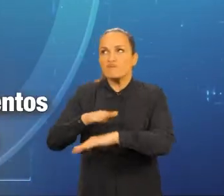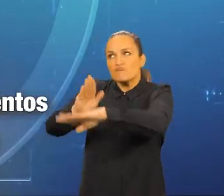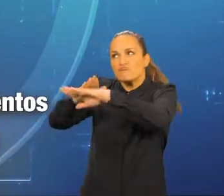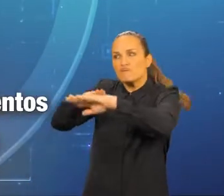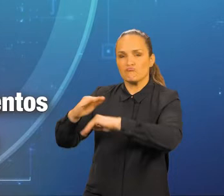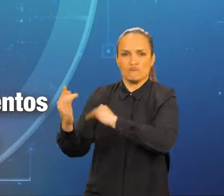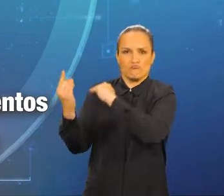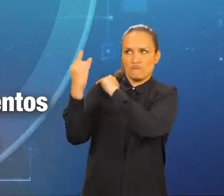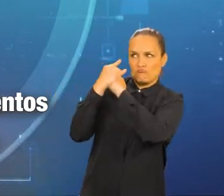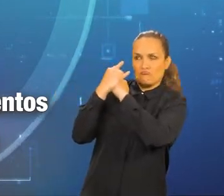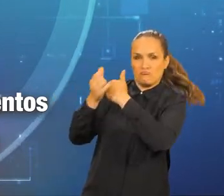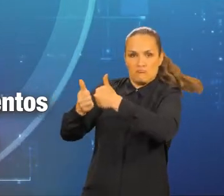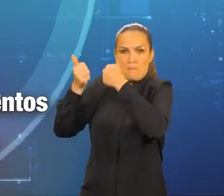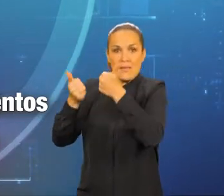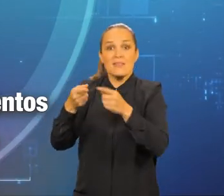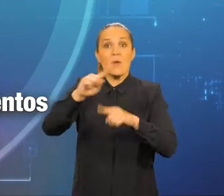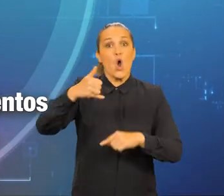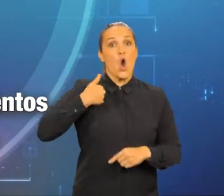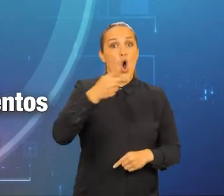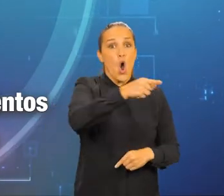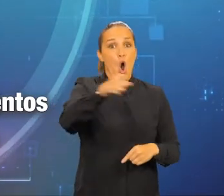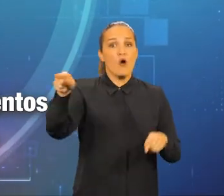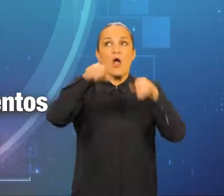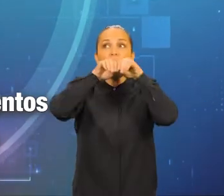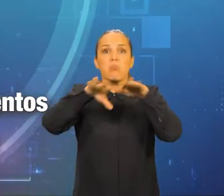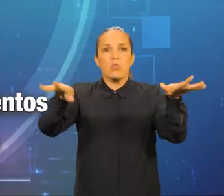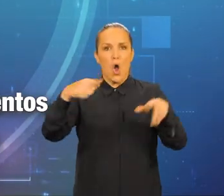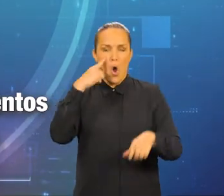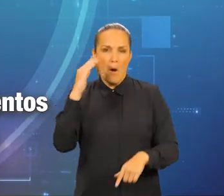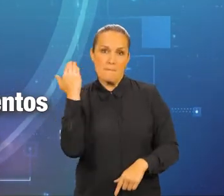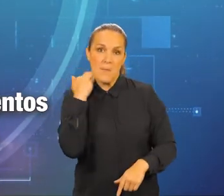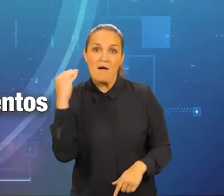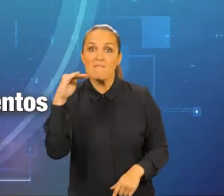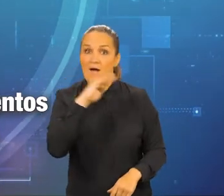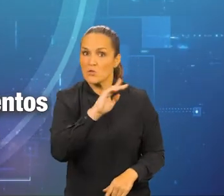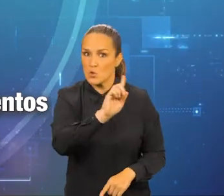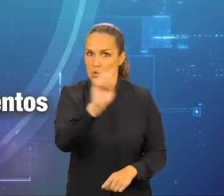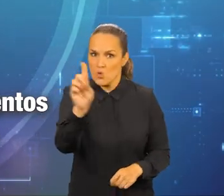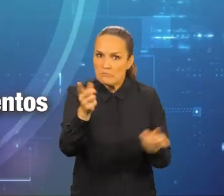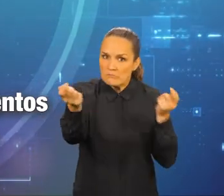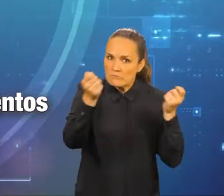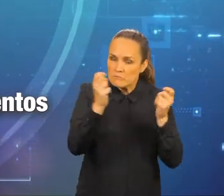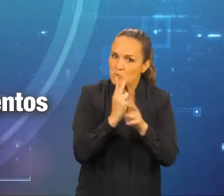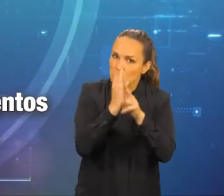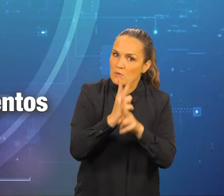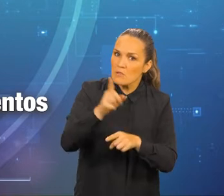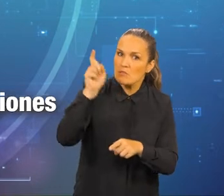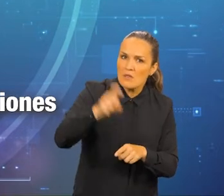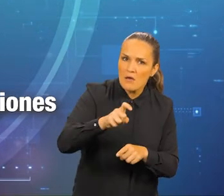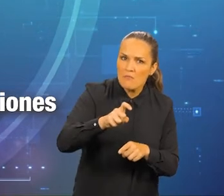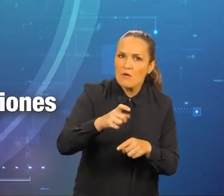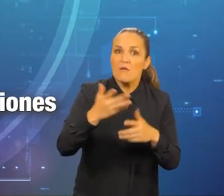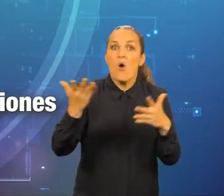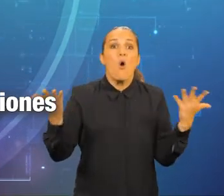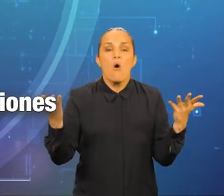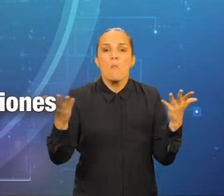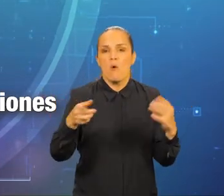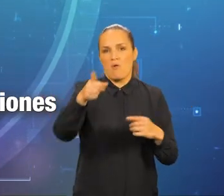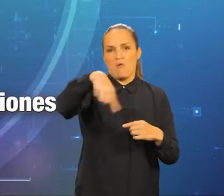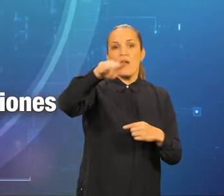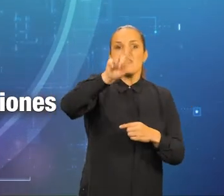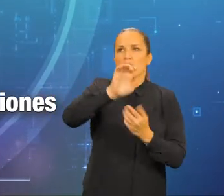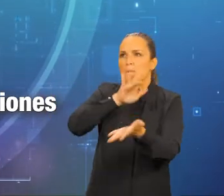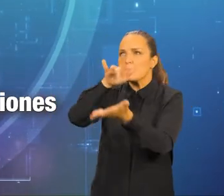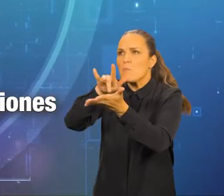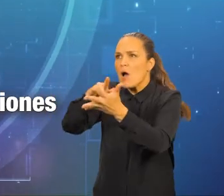que controlen el manejo de las redes sociales en ofrecimientos falsos. En general, para aplicar esto, debemos participar